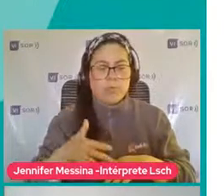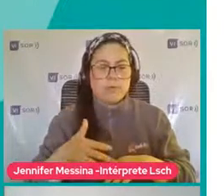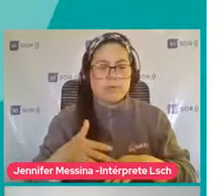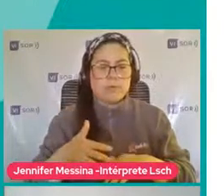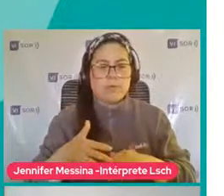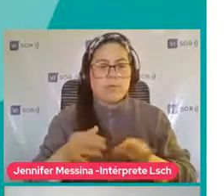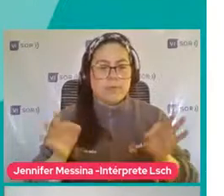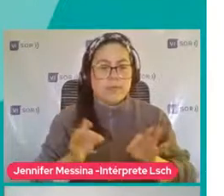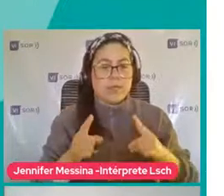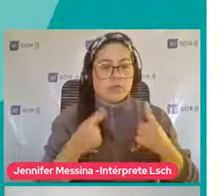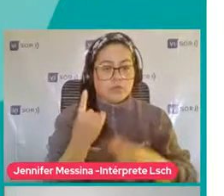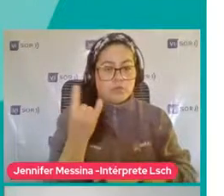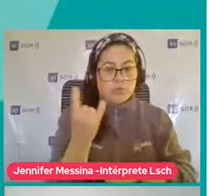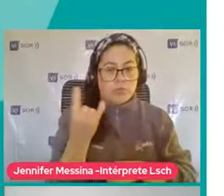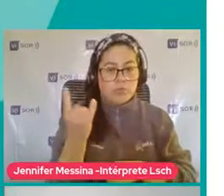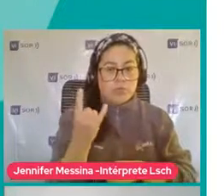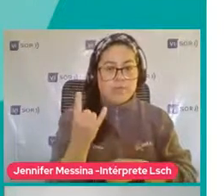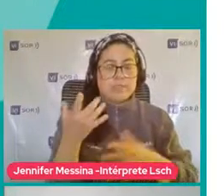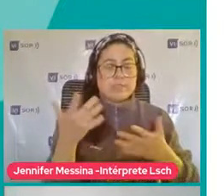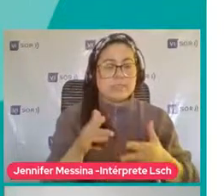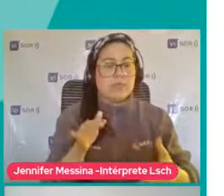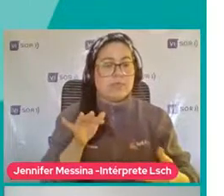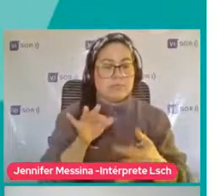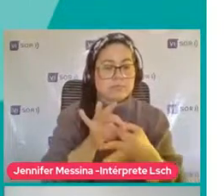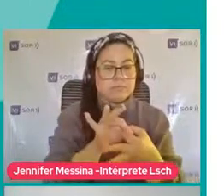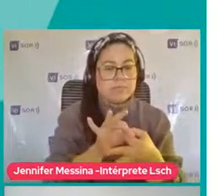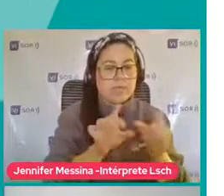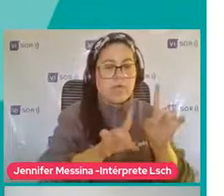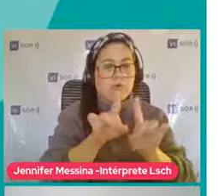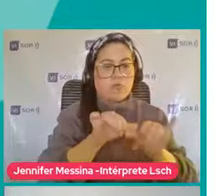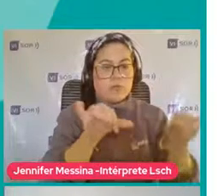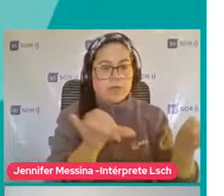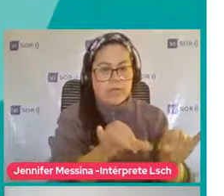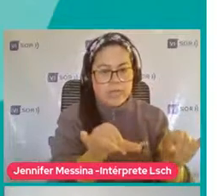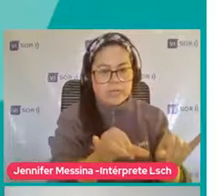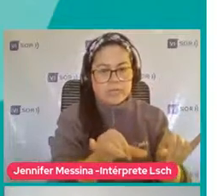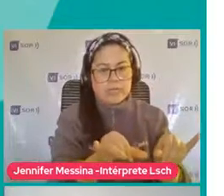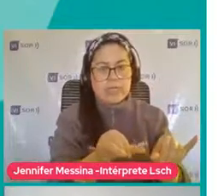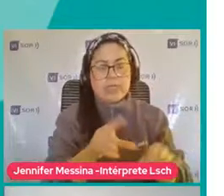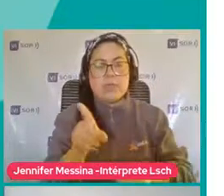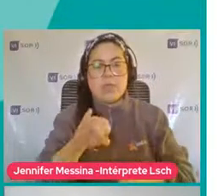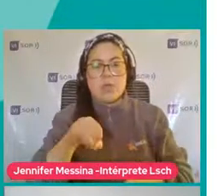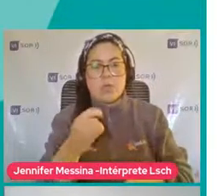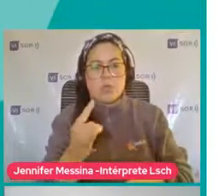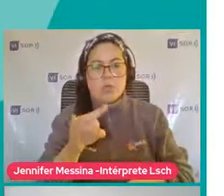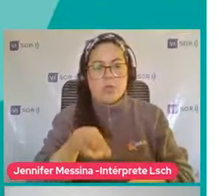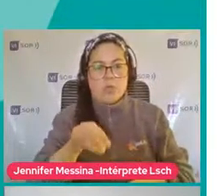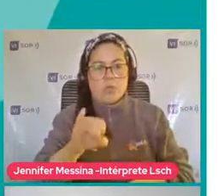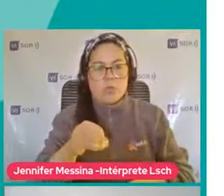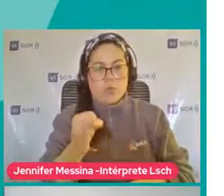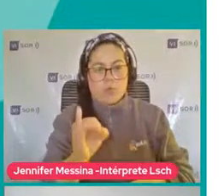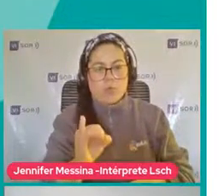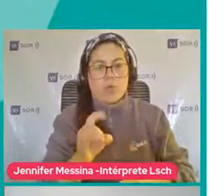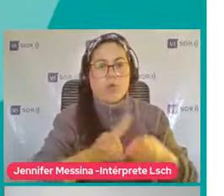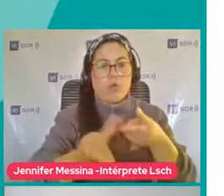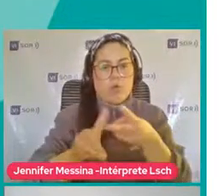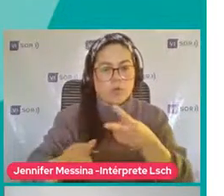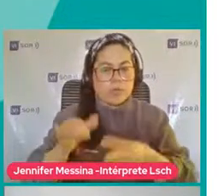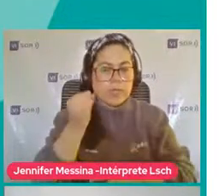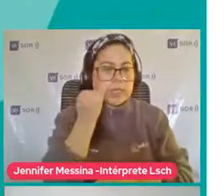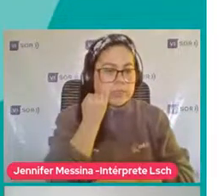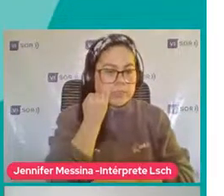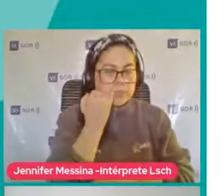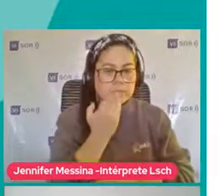la universidad Nosotros hemos generado Vínculos con Algunos jardines Tanto Junji Y de otras instituciones Para poder